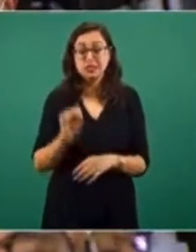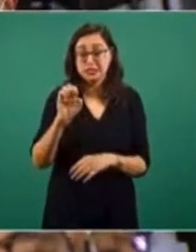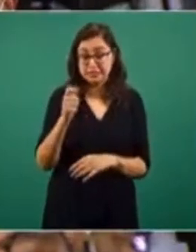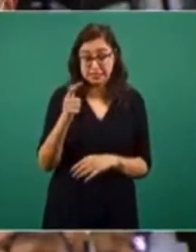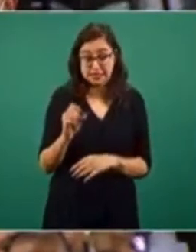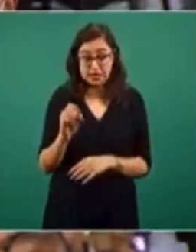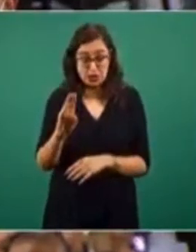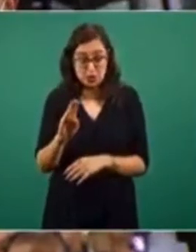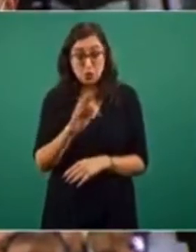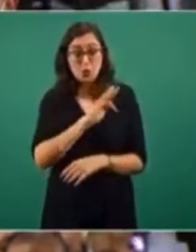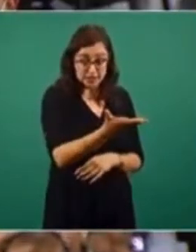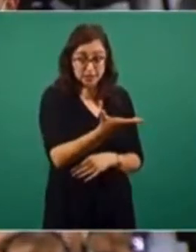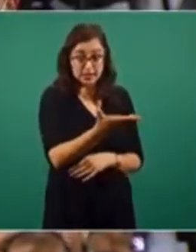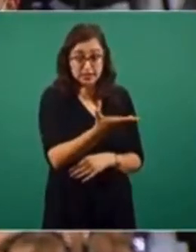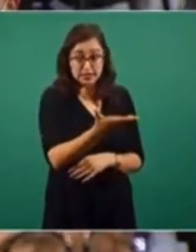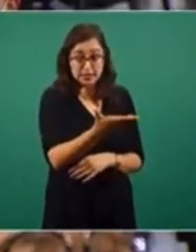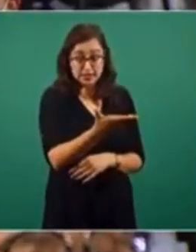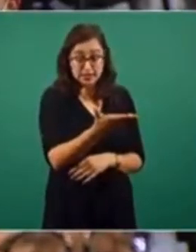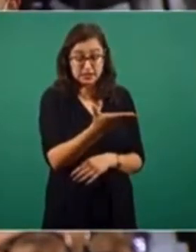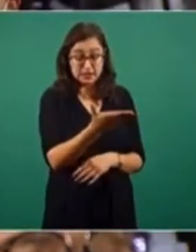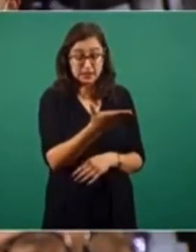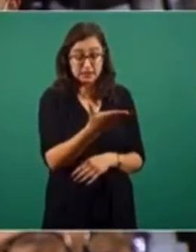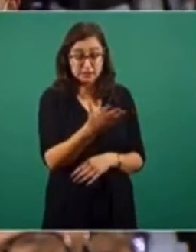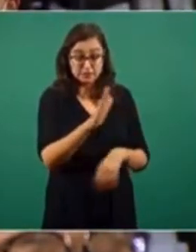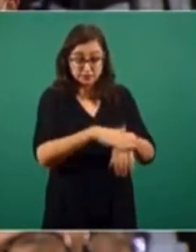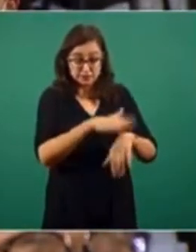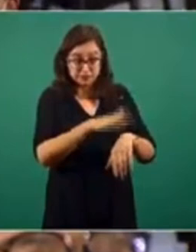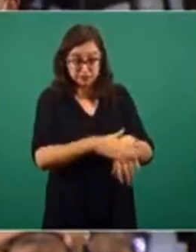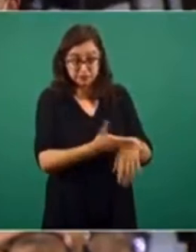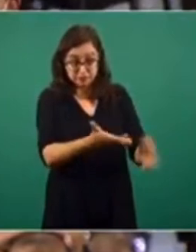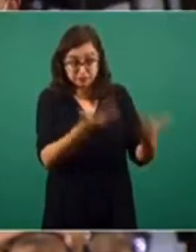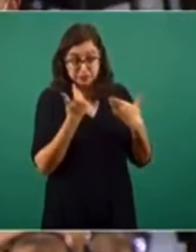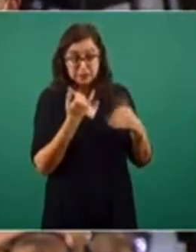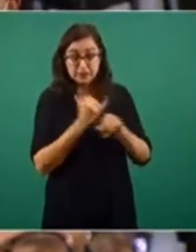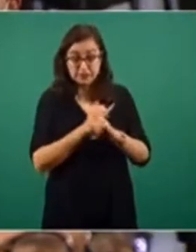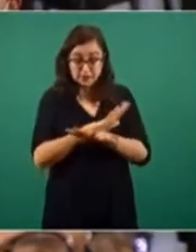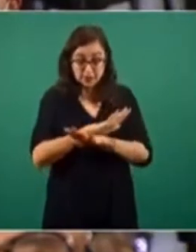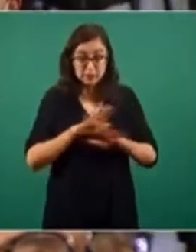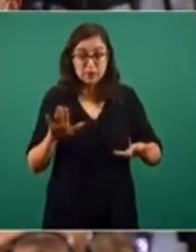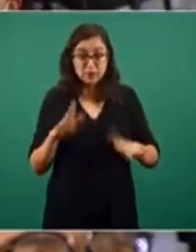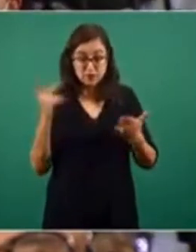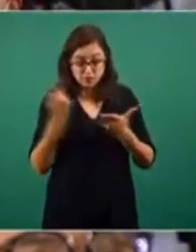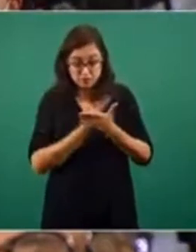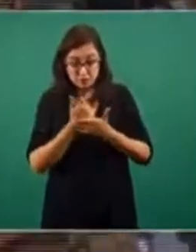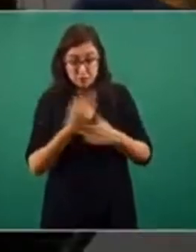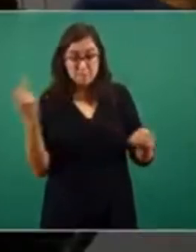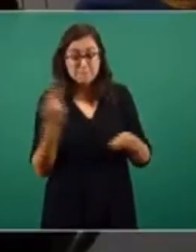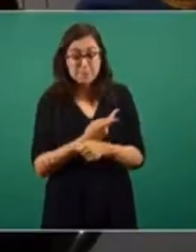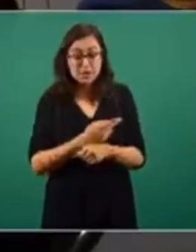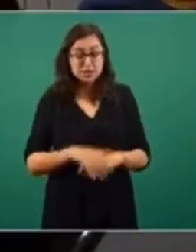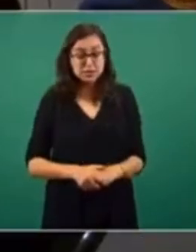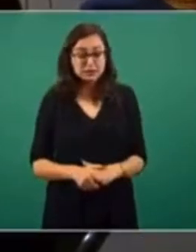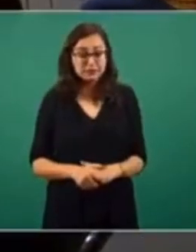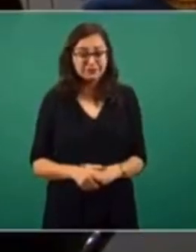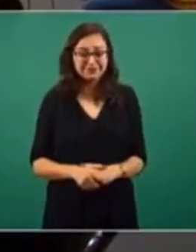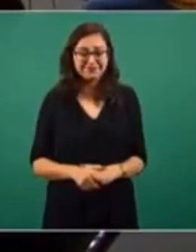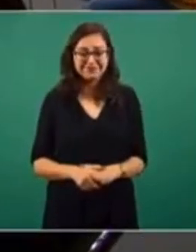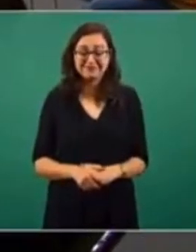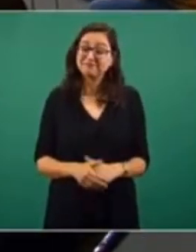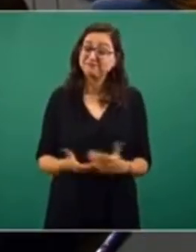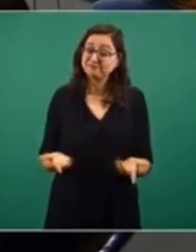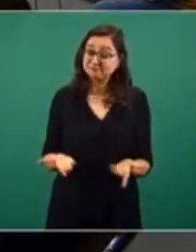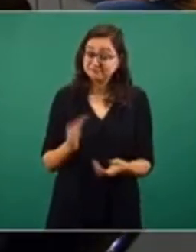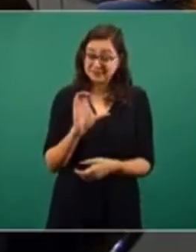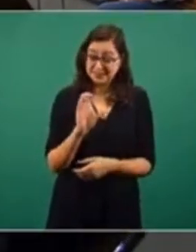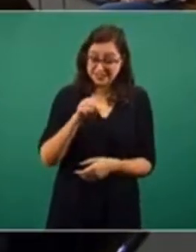podría solicitarle algún informe acerca de esto. Bueno, la CNDH,